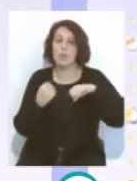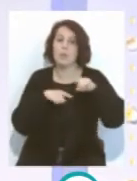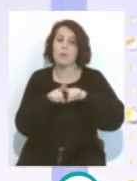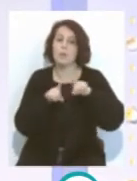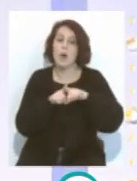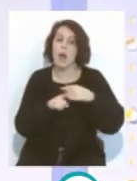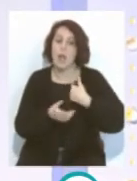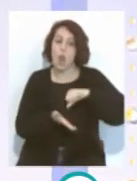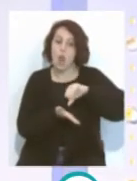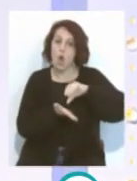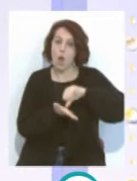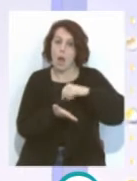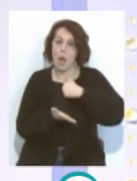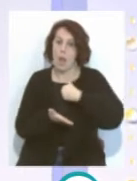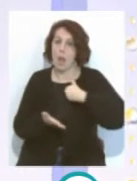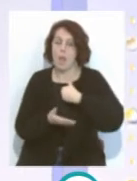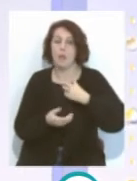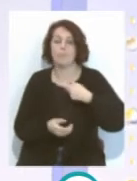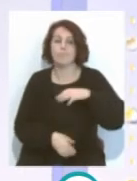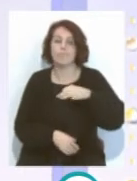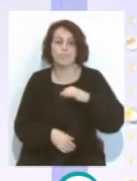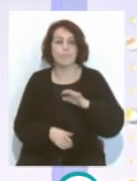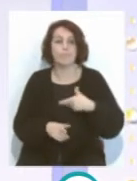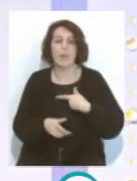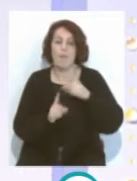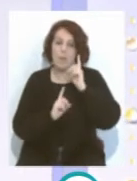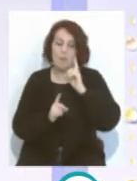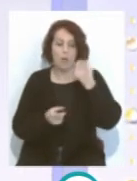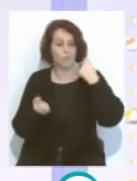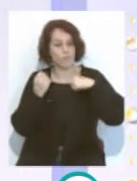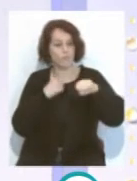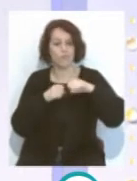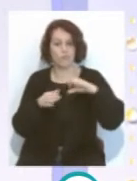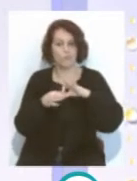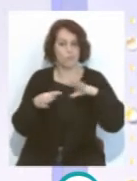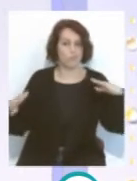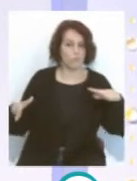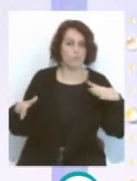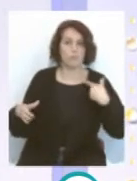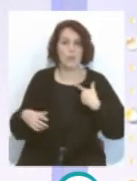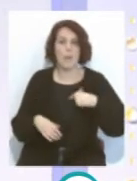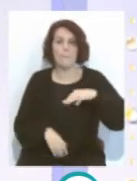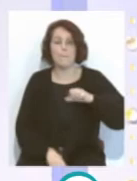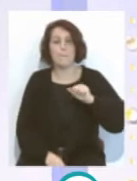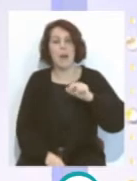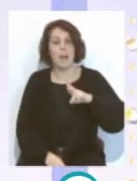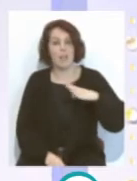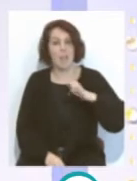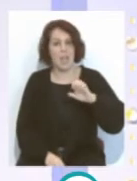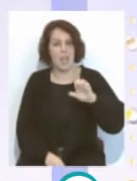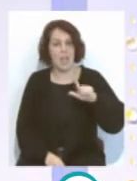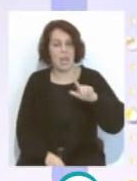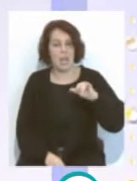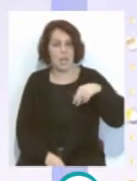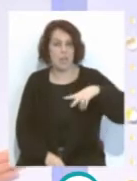local, es cierto que el conjunto vasco ha reaccionado y no tiene nada que ver con la llegada de Marcelino, pero vamos a ver si